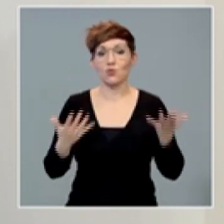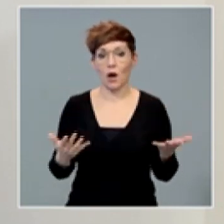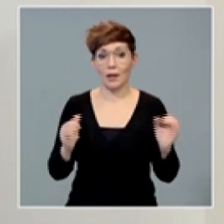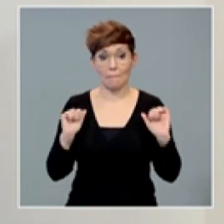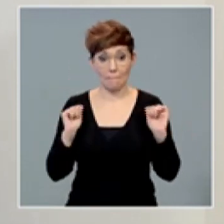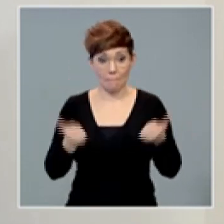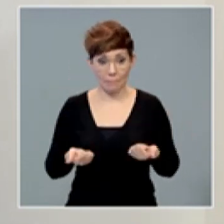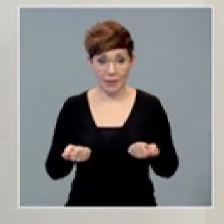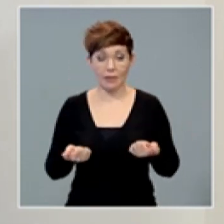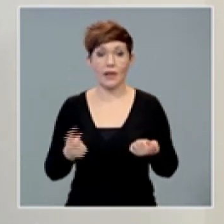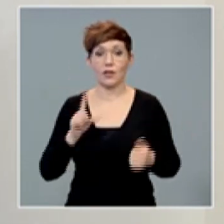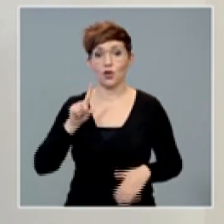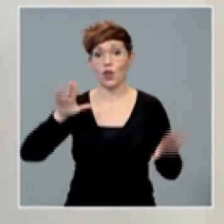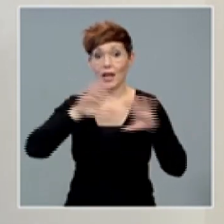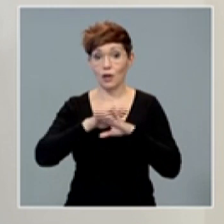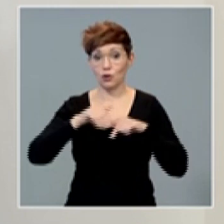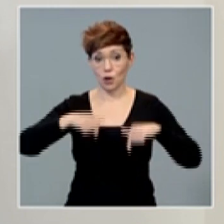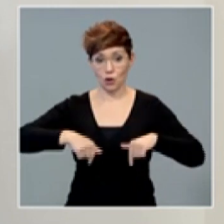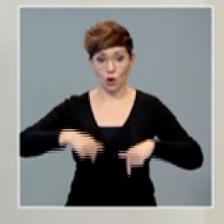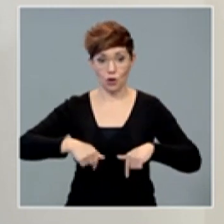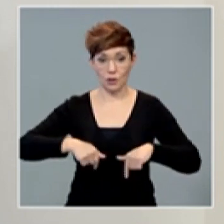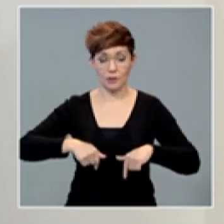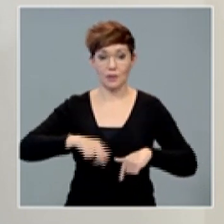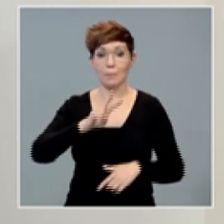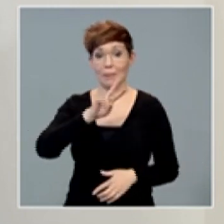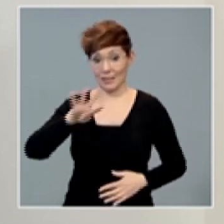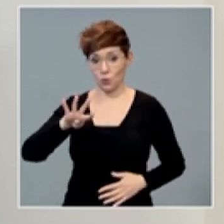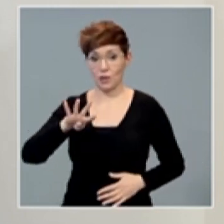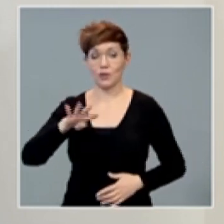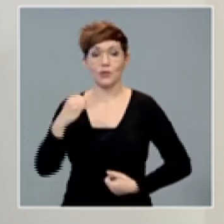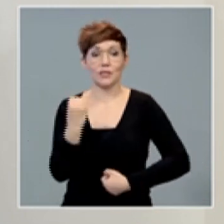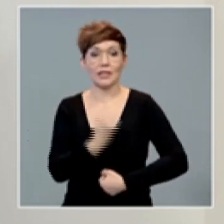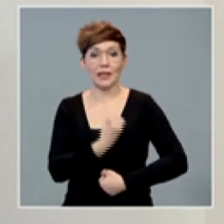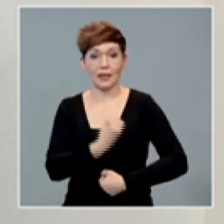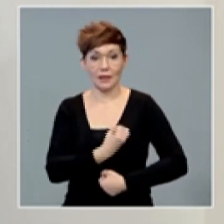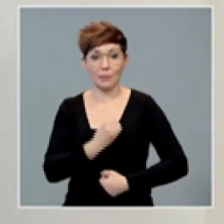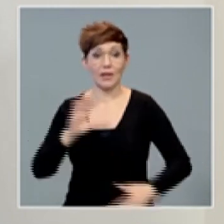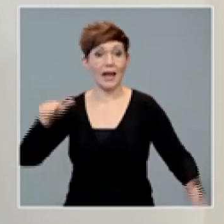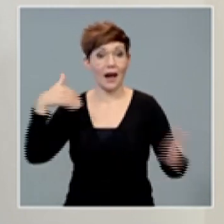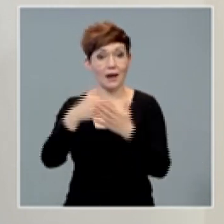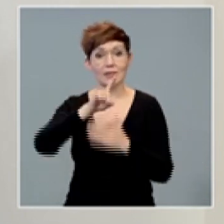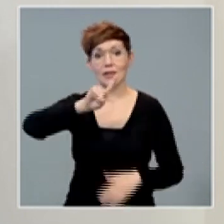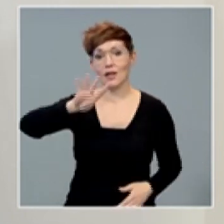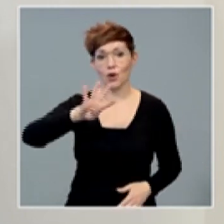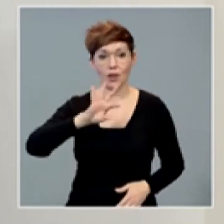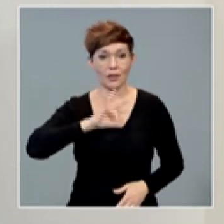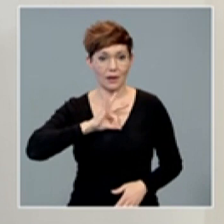desde las cero horas de esta noche, es decir, del 24 de diciembre hasta el 14 de enero.